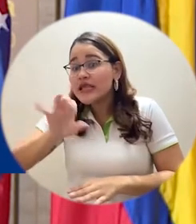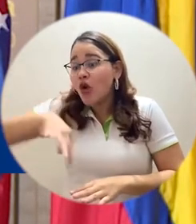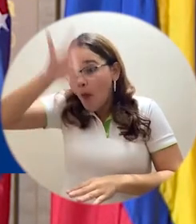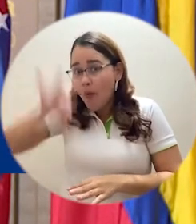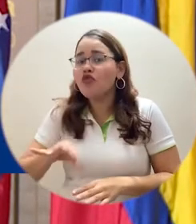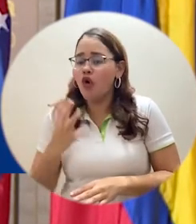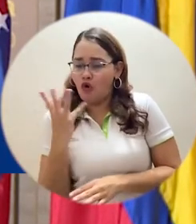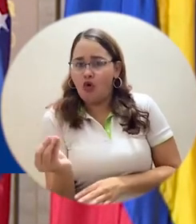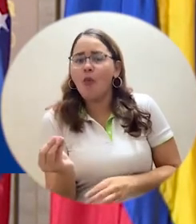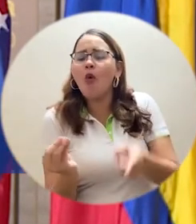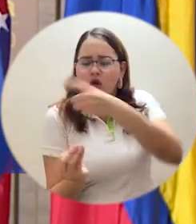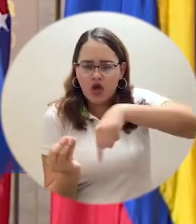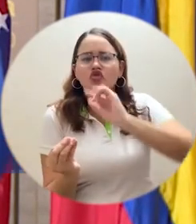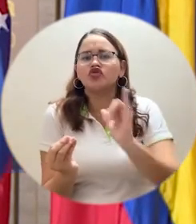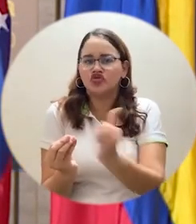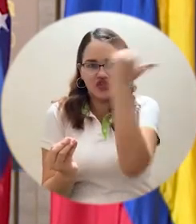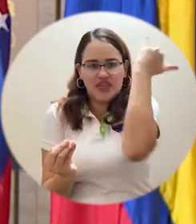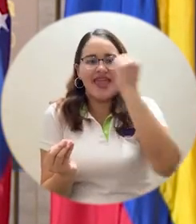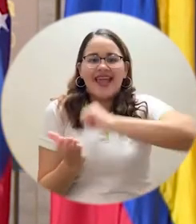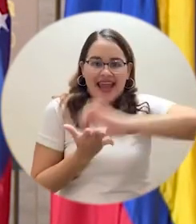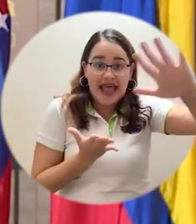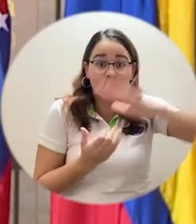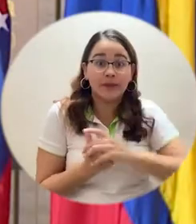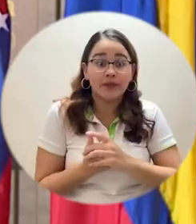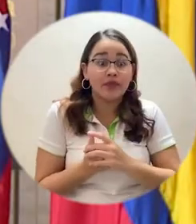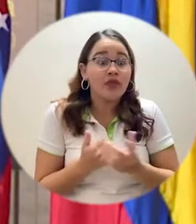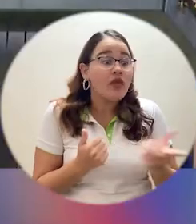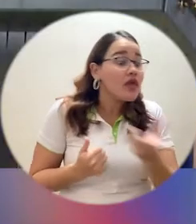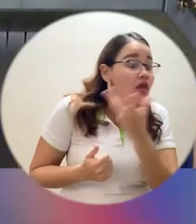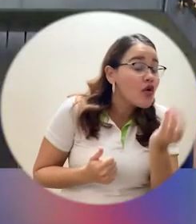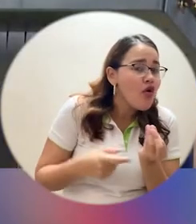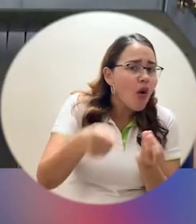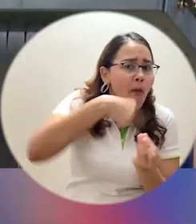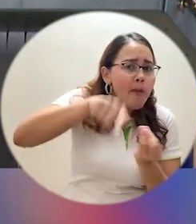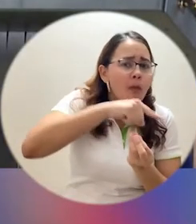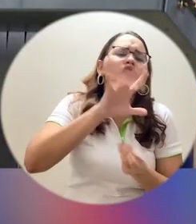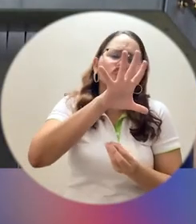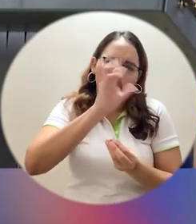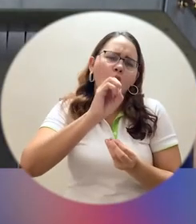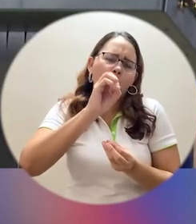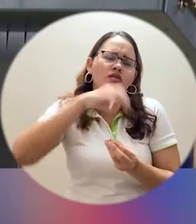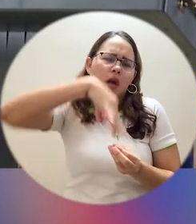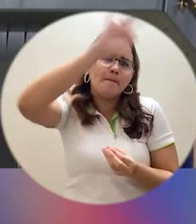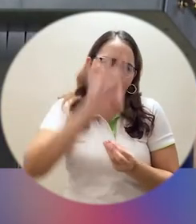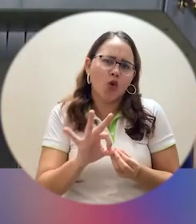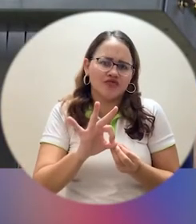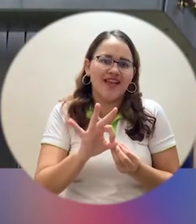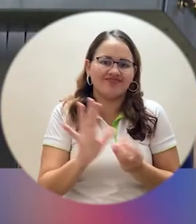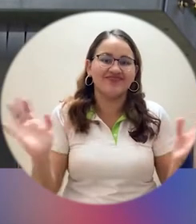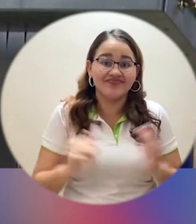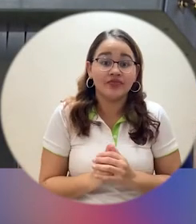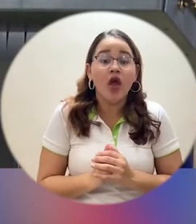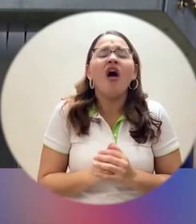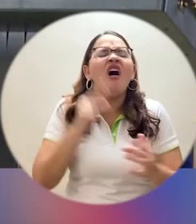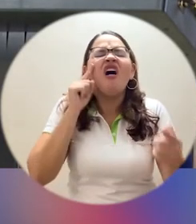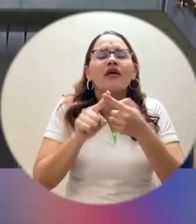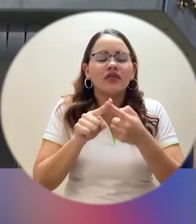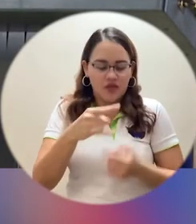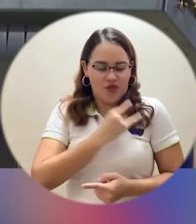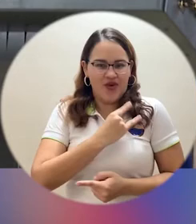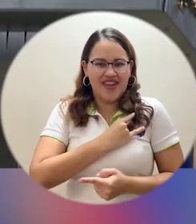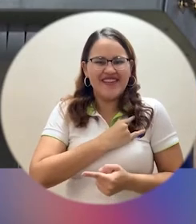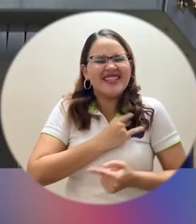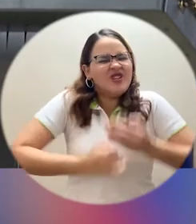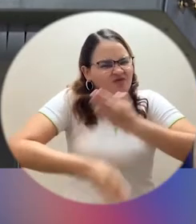que el 65% de ellos ya la tienen completamente garantizada. Y el resto tiene garantizado un 50% en una